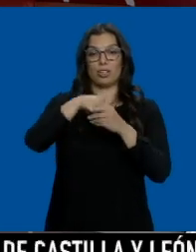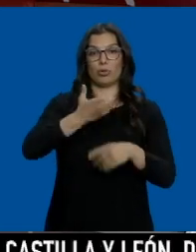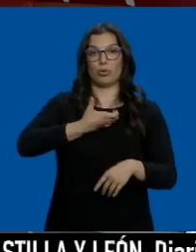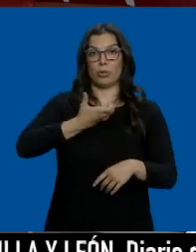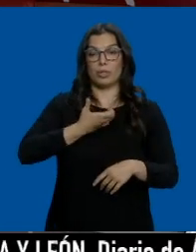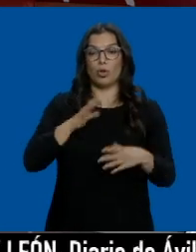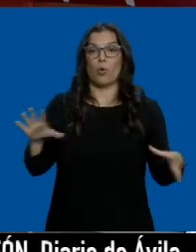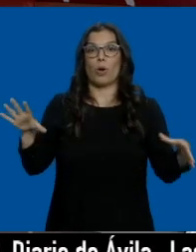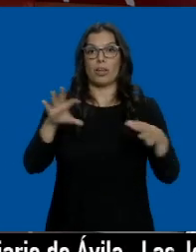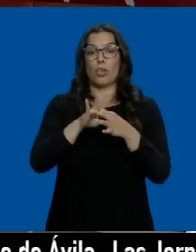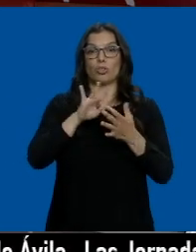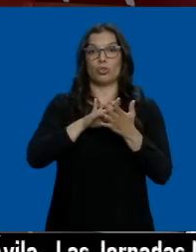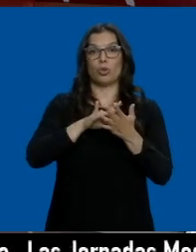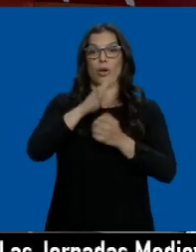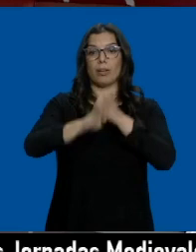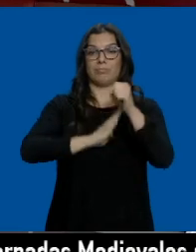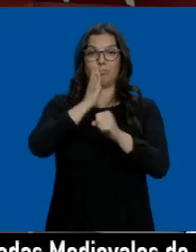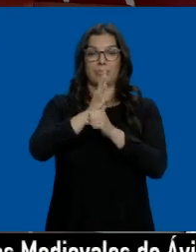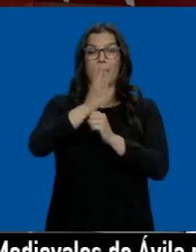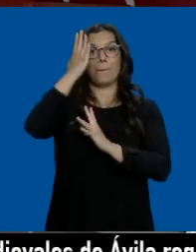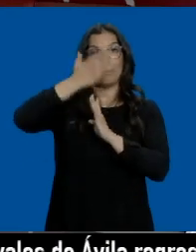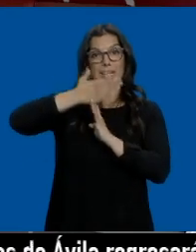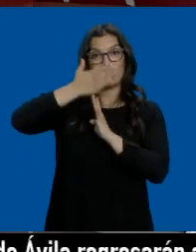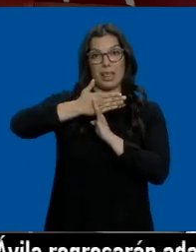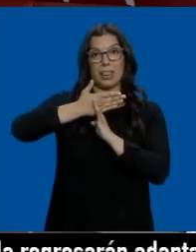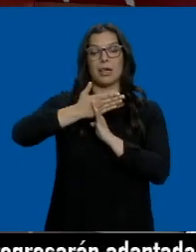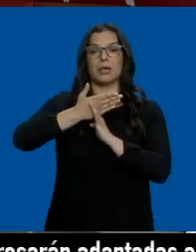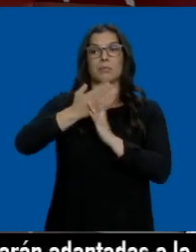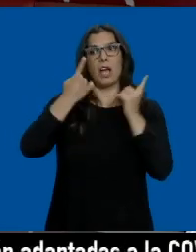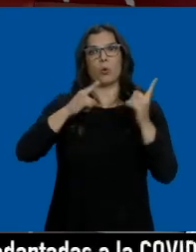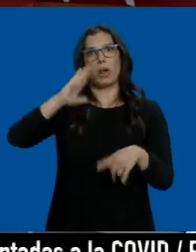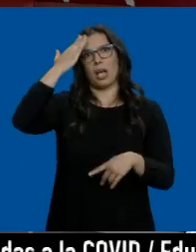cumplen el ecuador del mandato y en varias capitales presumen de estabilidad.